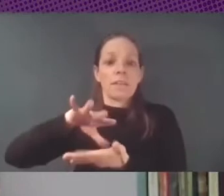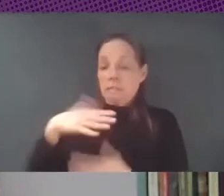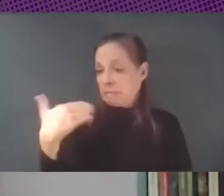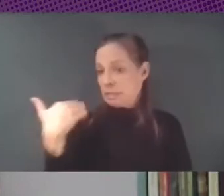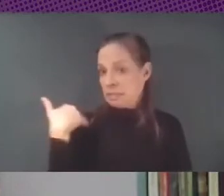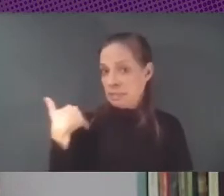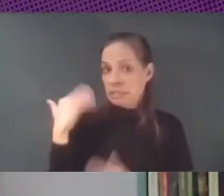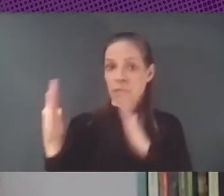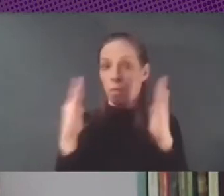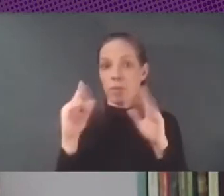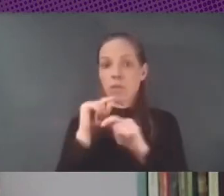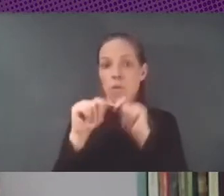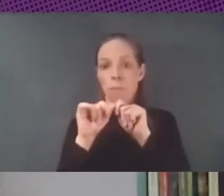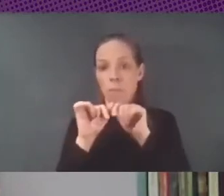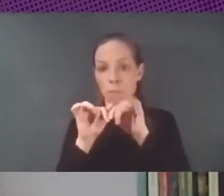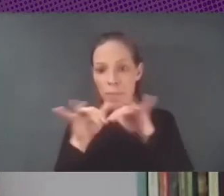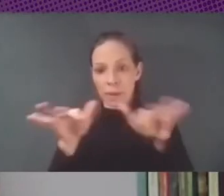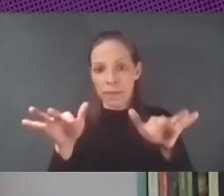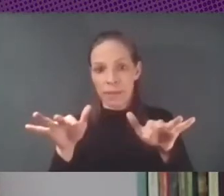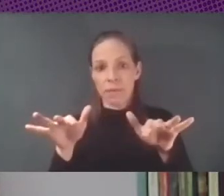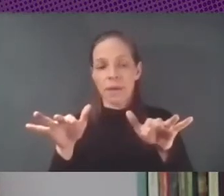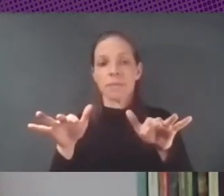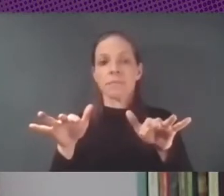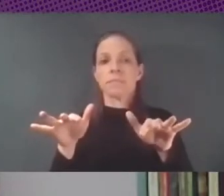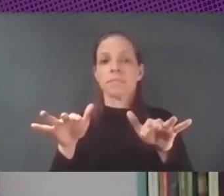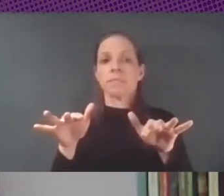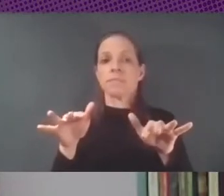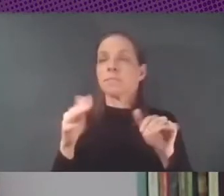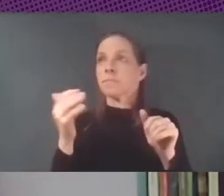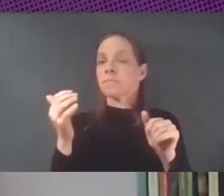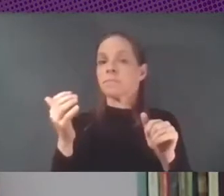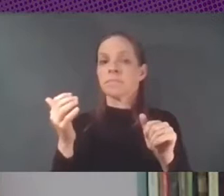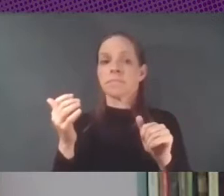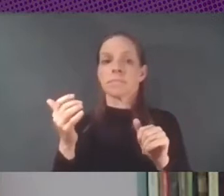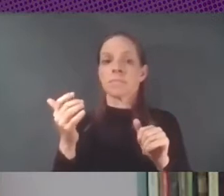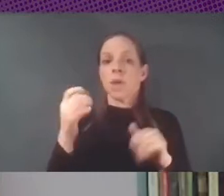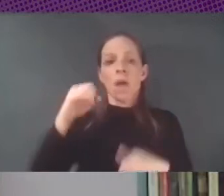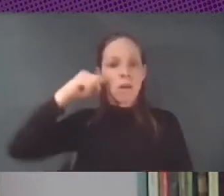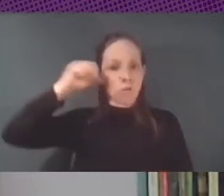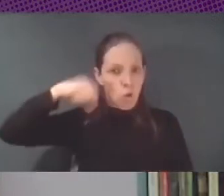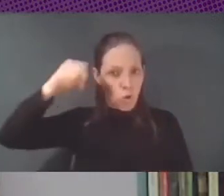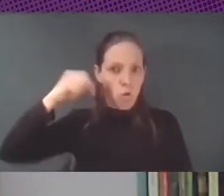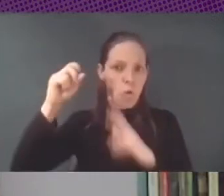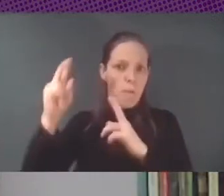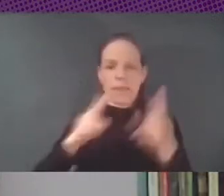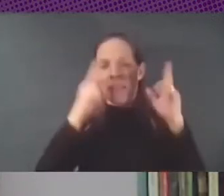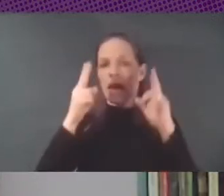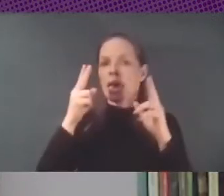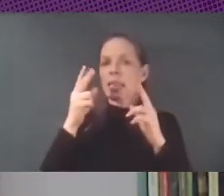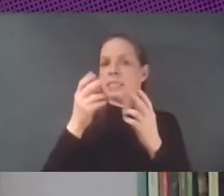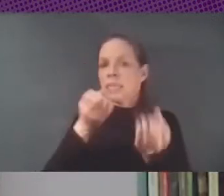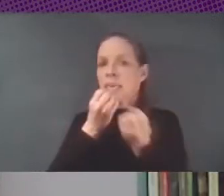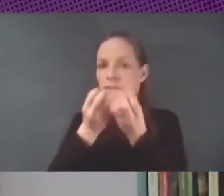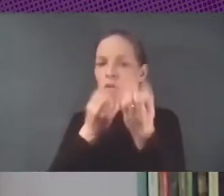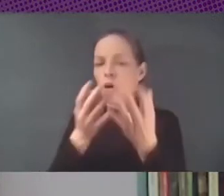pandémico con la difusión de varias documentales informes investigaciones que tratan